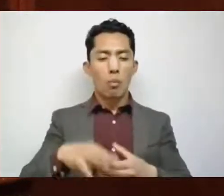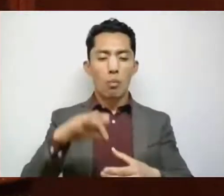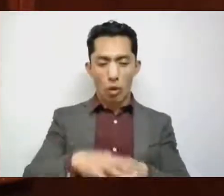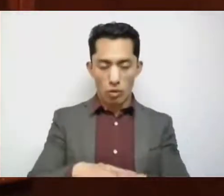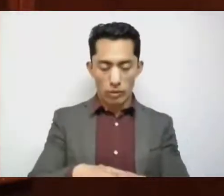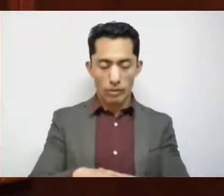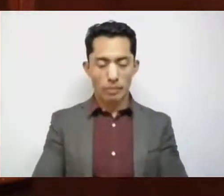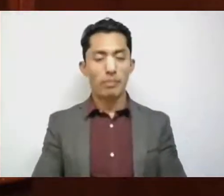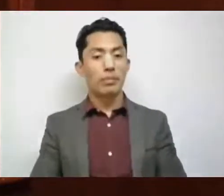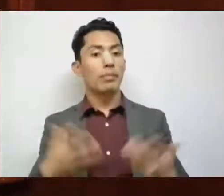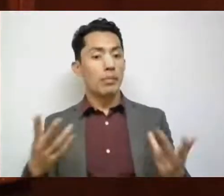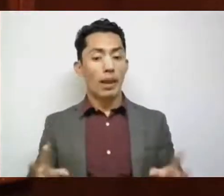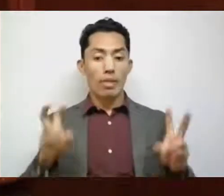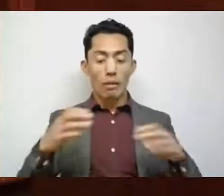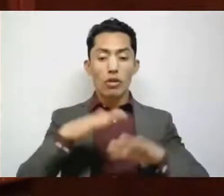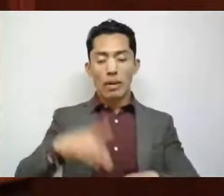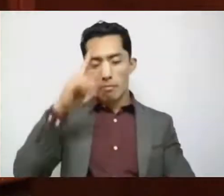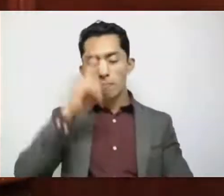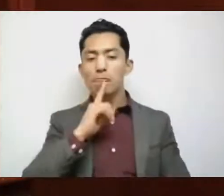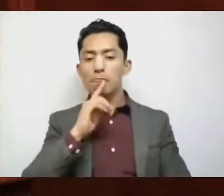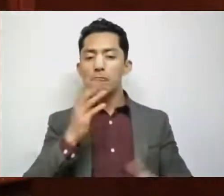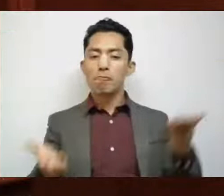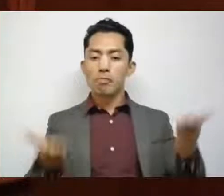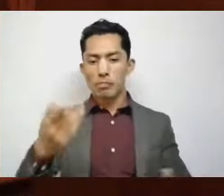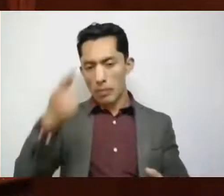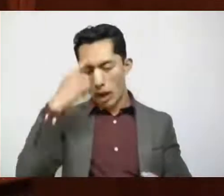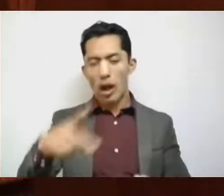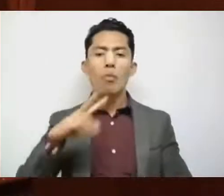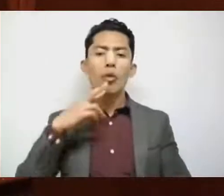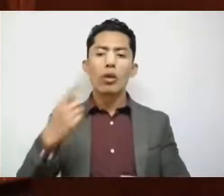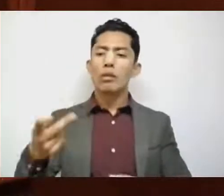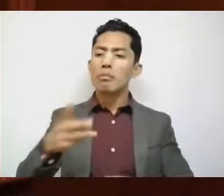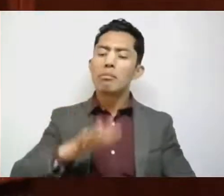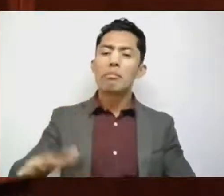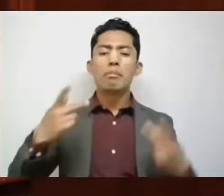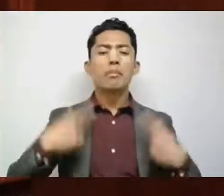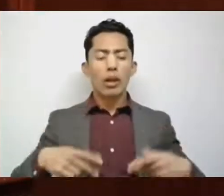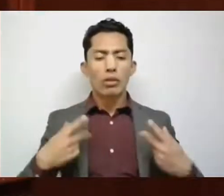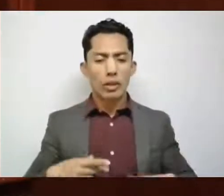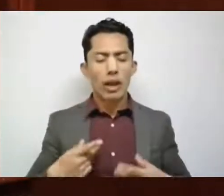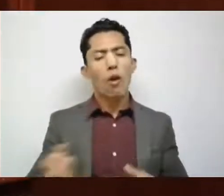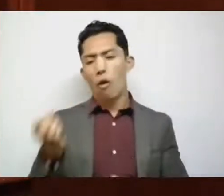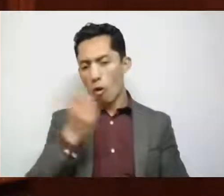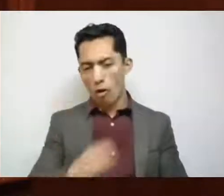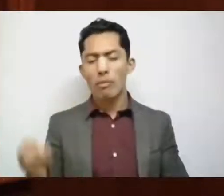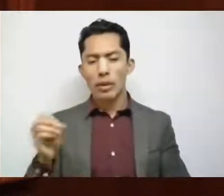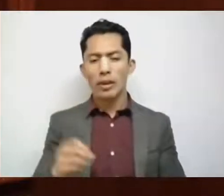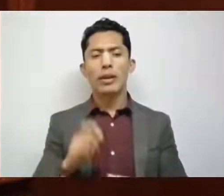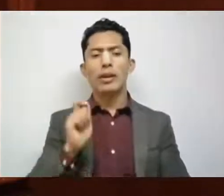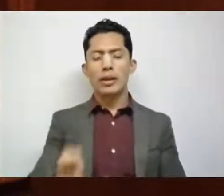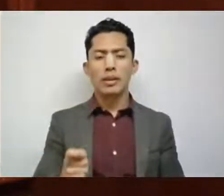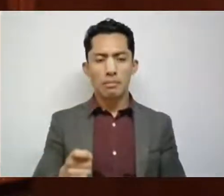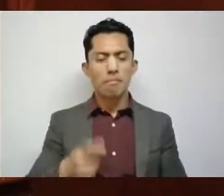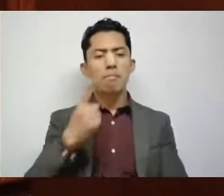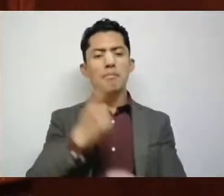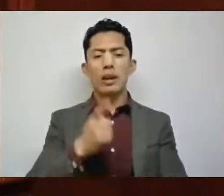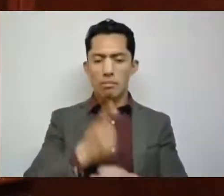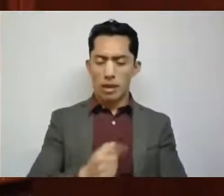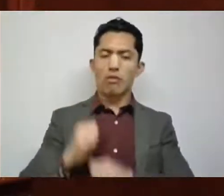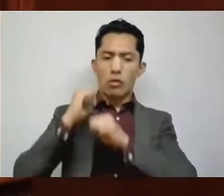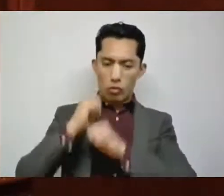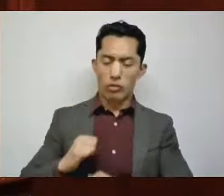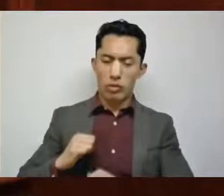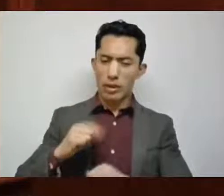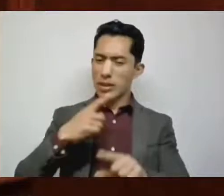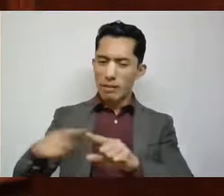equidad y de respeto a la voluntad popular, se obliga en primer término a las autoridades de todos